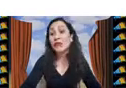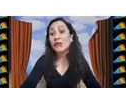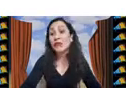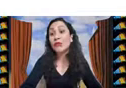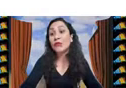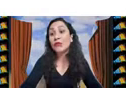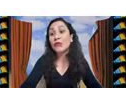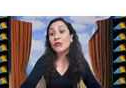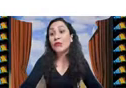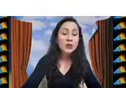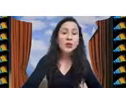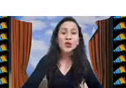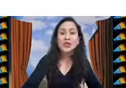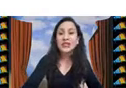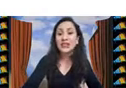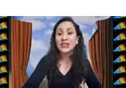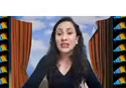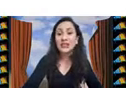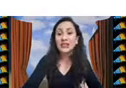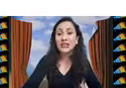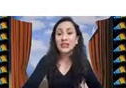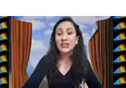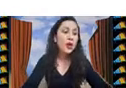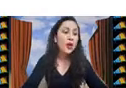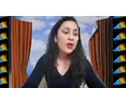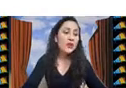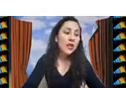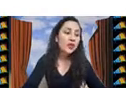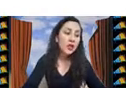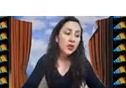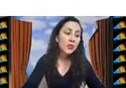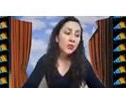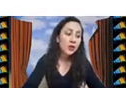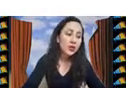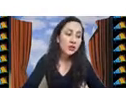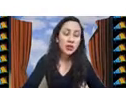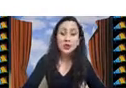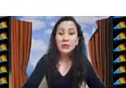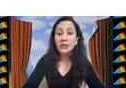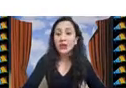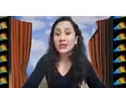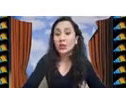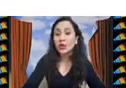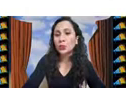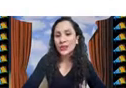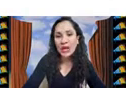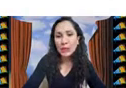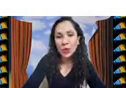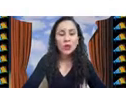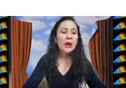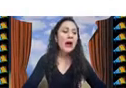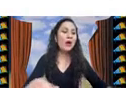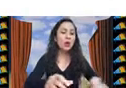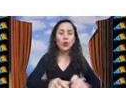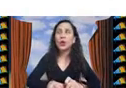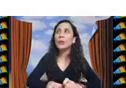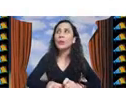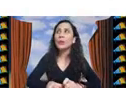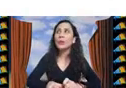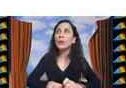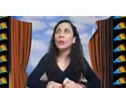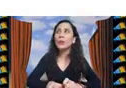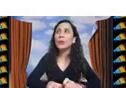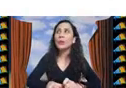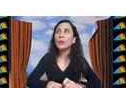de las instancias de los problemas NP duros y del desempeño de los algoritmos heurísticos y metahurísticos pues hay poco trabajo